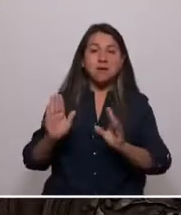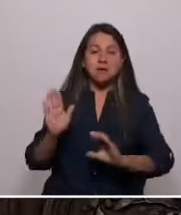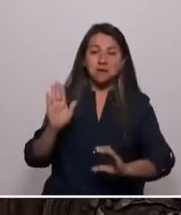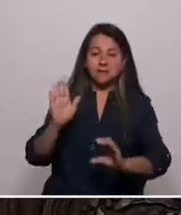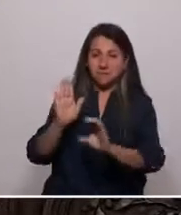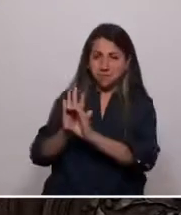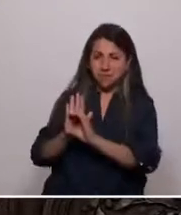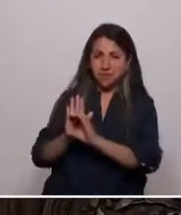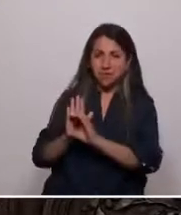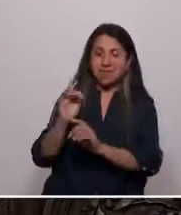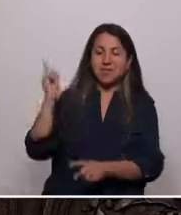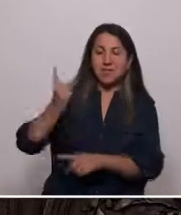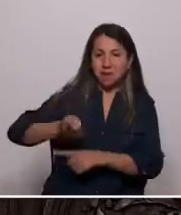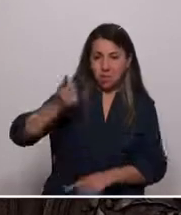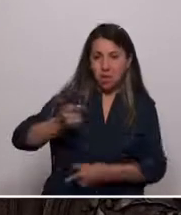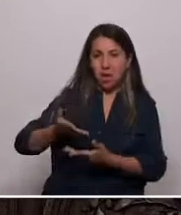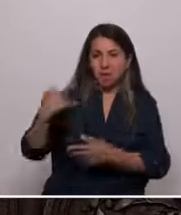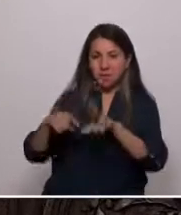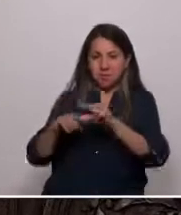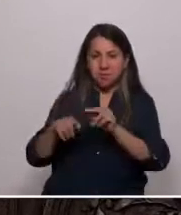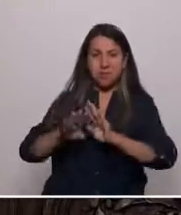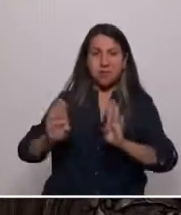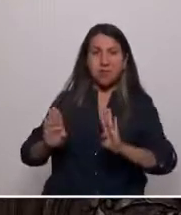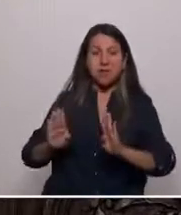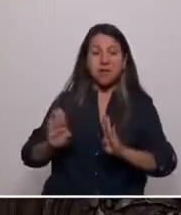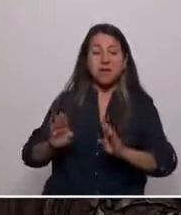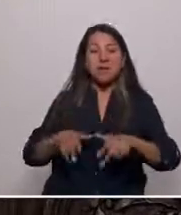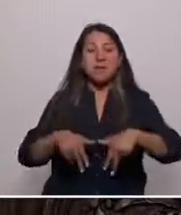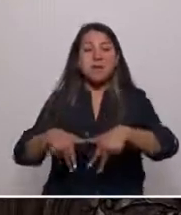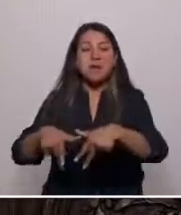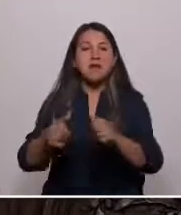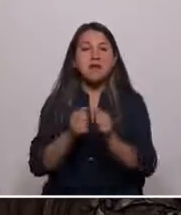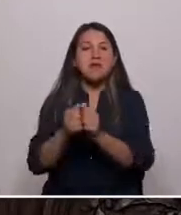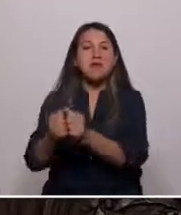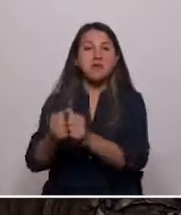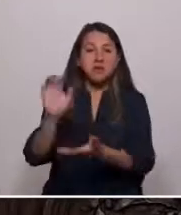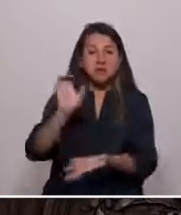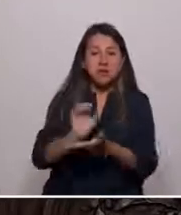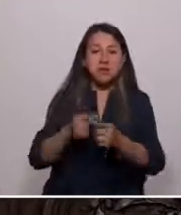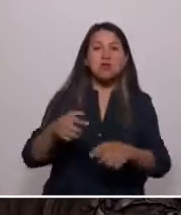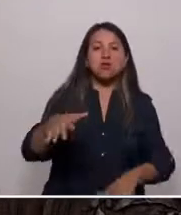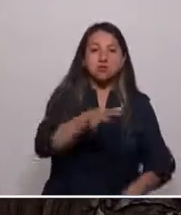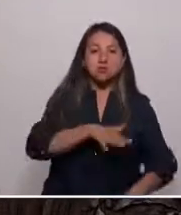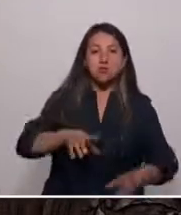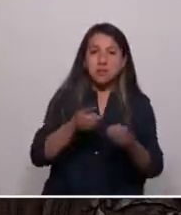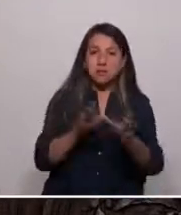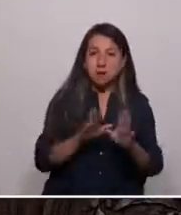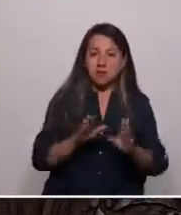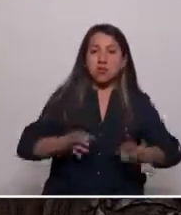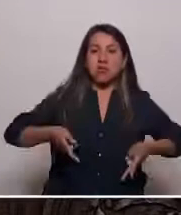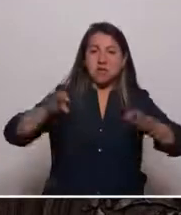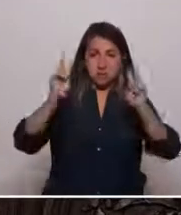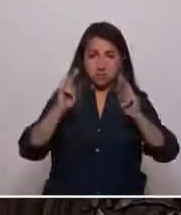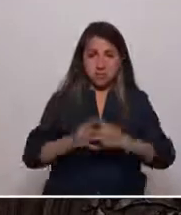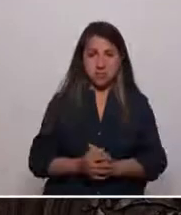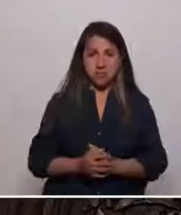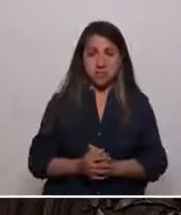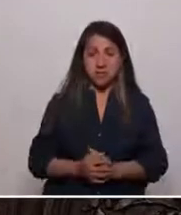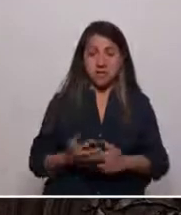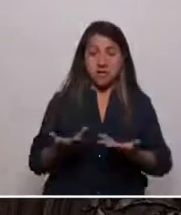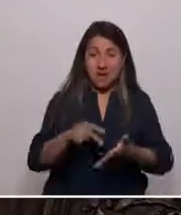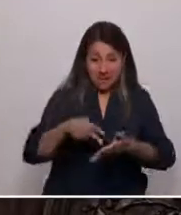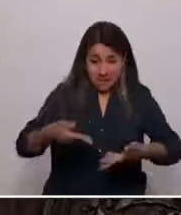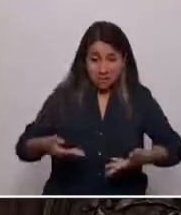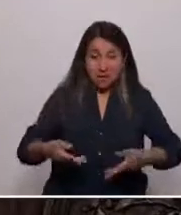Un proceso que nos permitirá caminar juntas y juntos a un Estado social y democrático de derechos. Porque estamos acá para